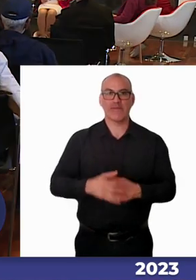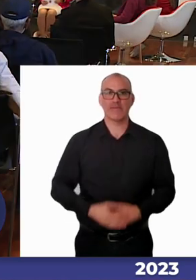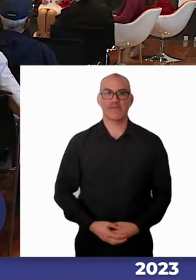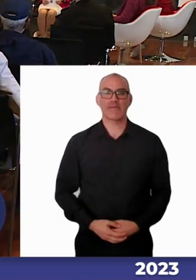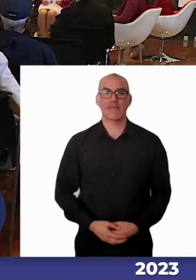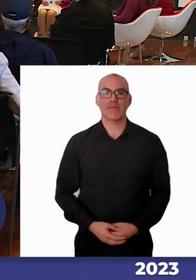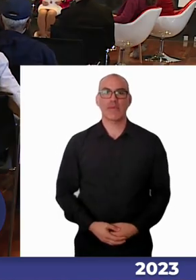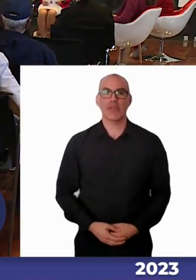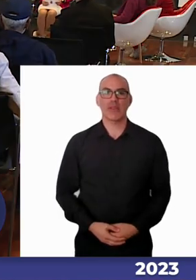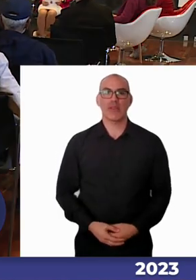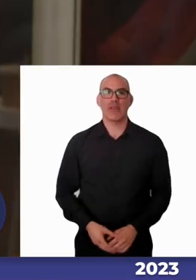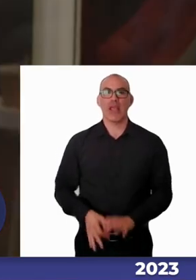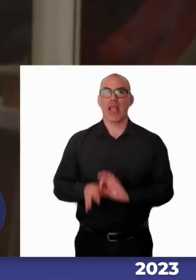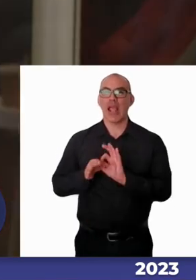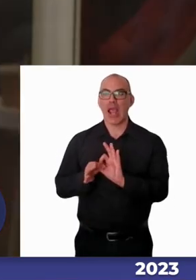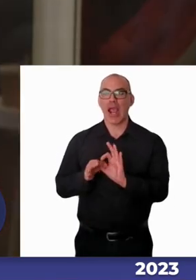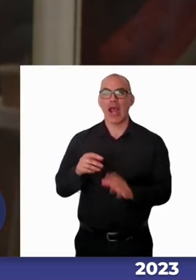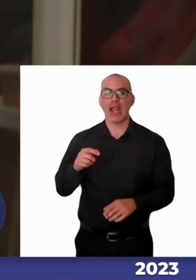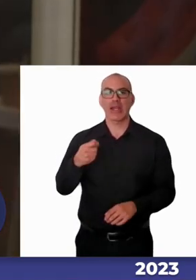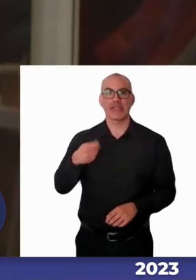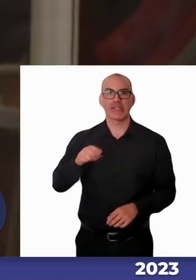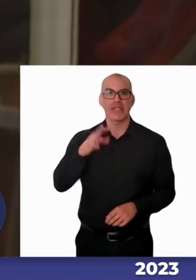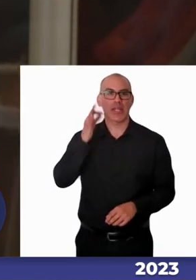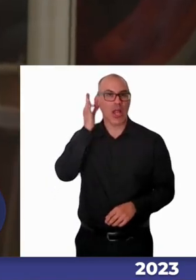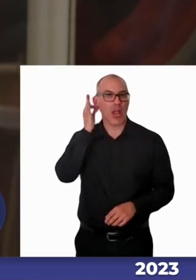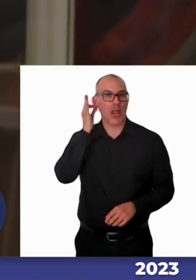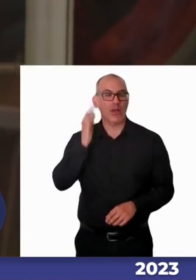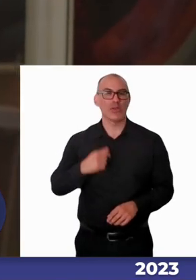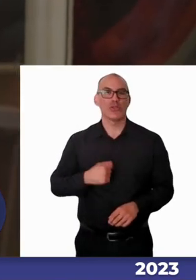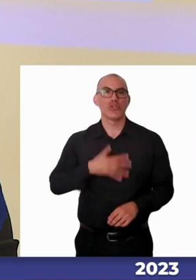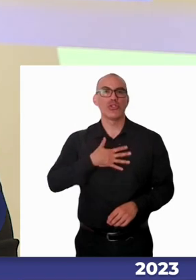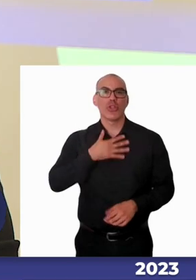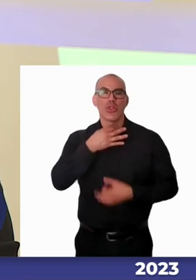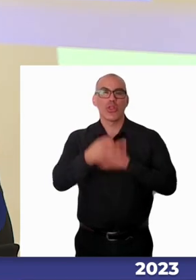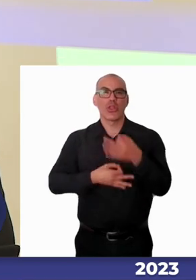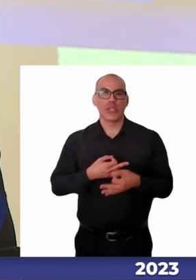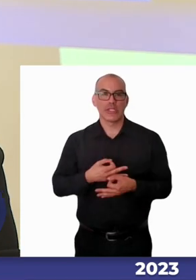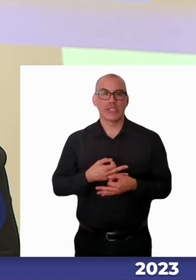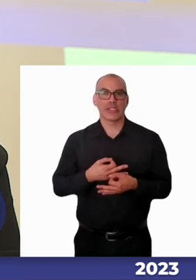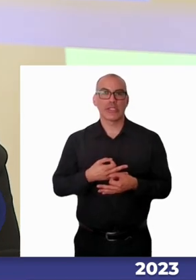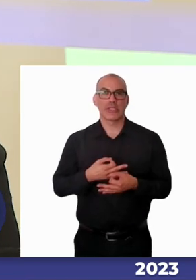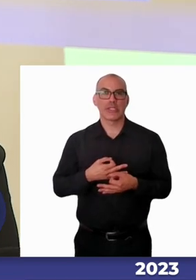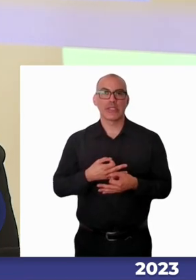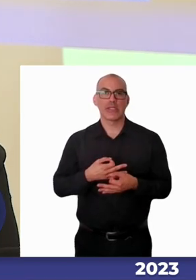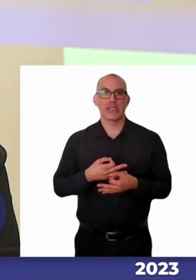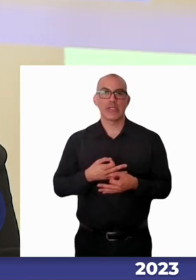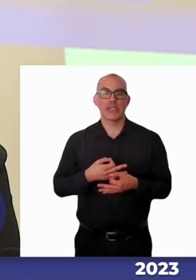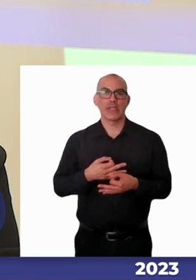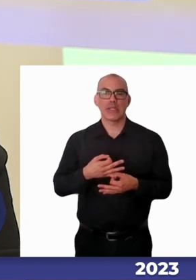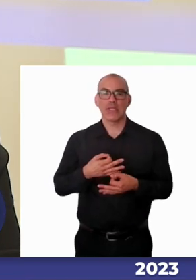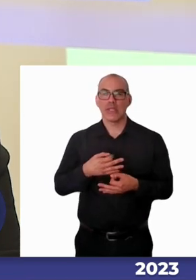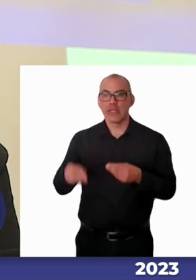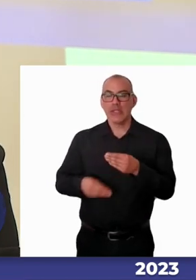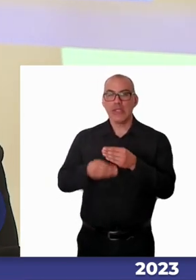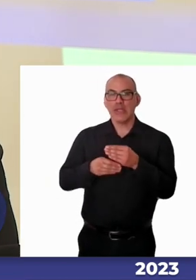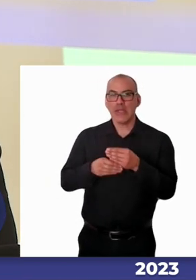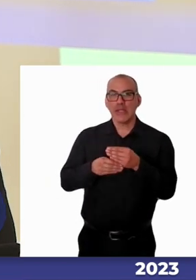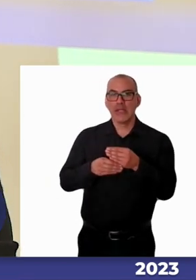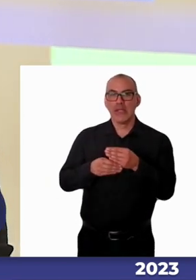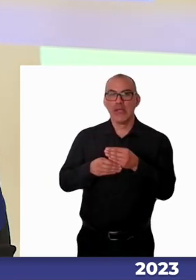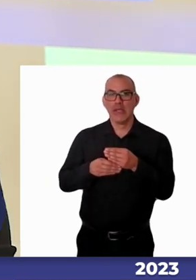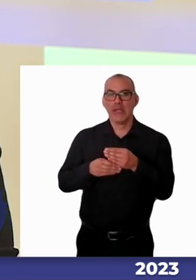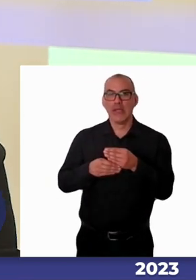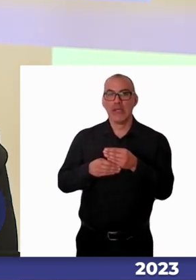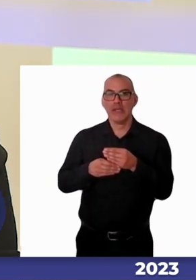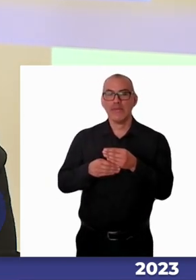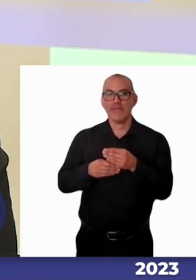Senadora. Yo quisiera, hay algo que señaló Kimberly y a lo mejor es muy al pasar, pero